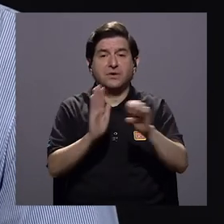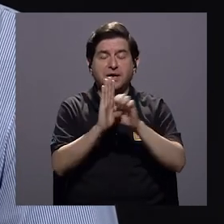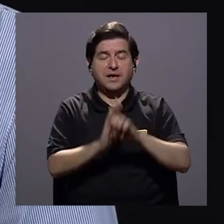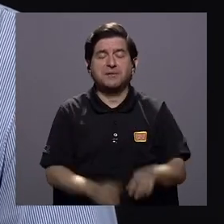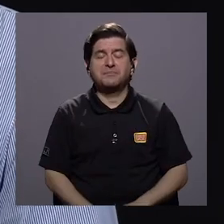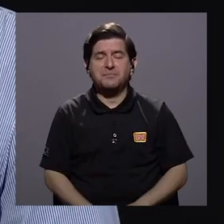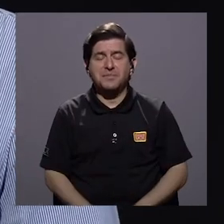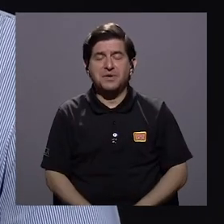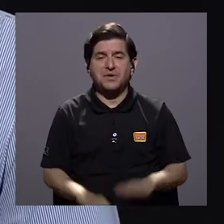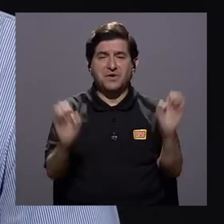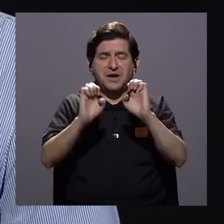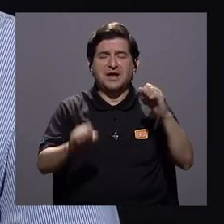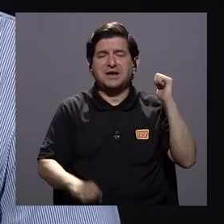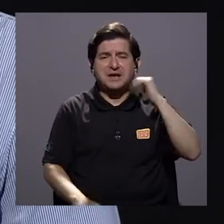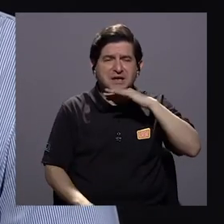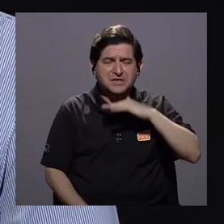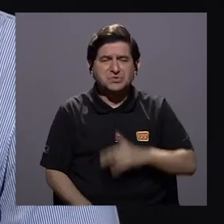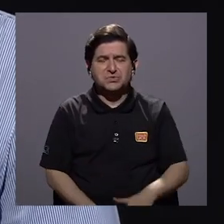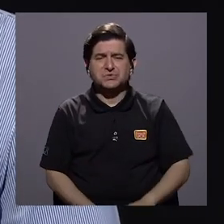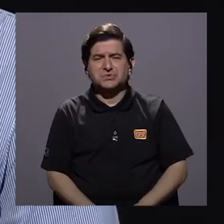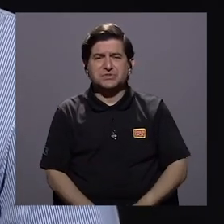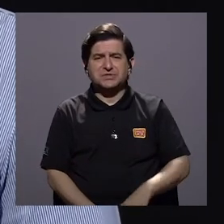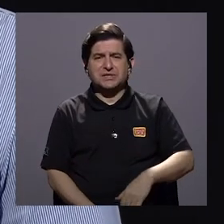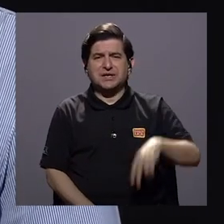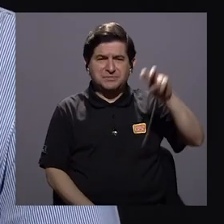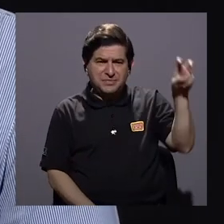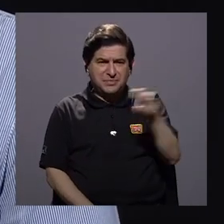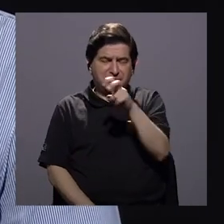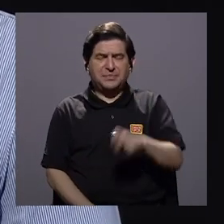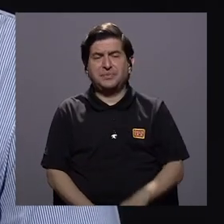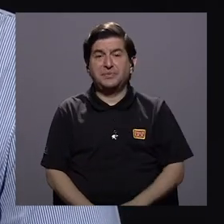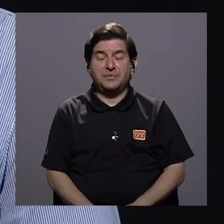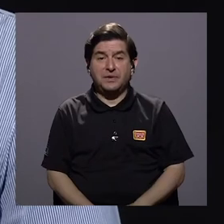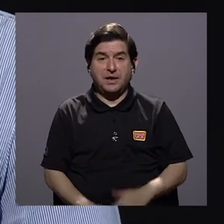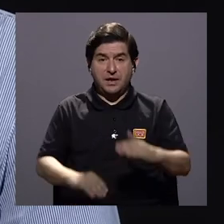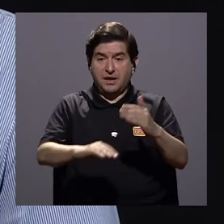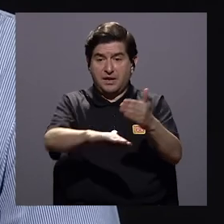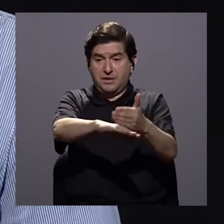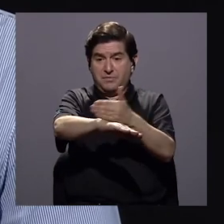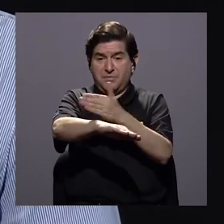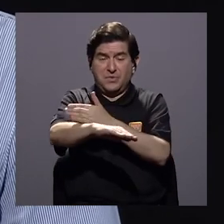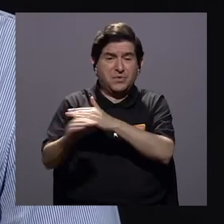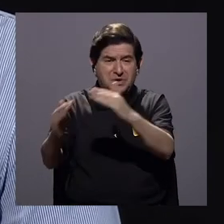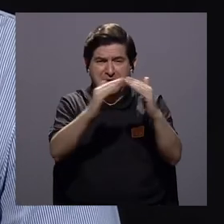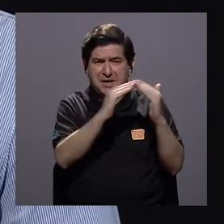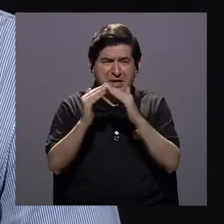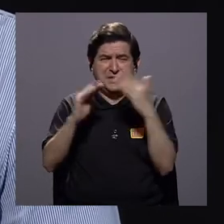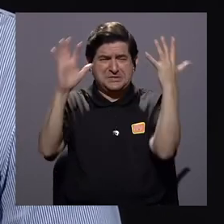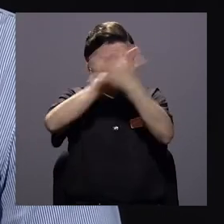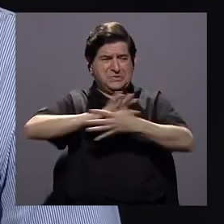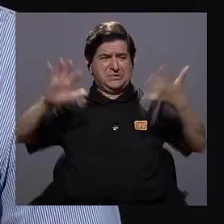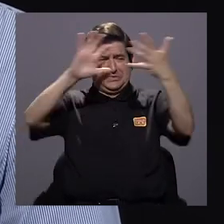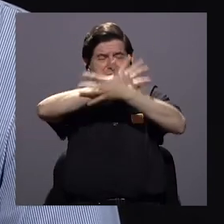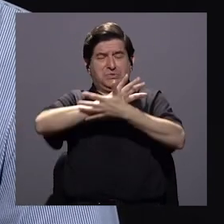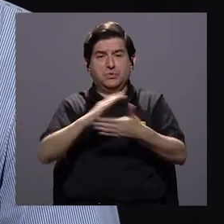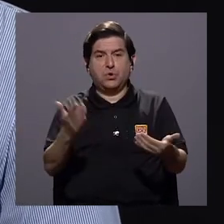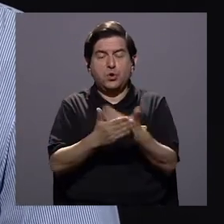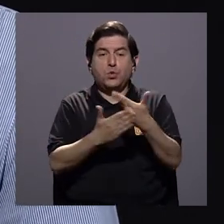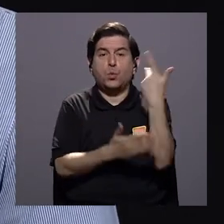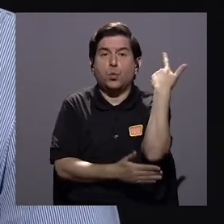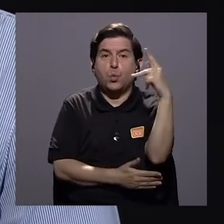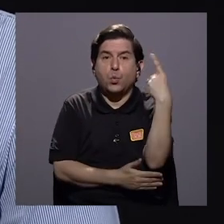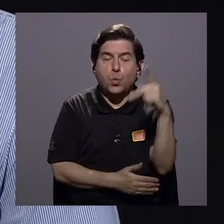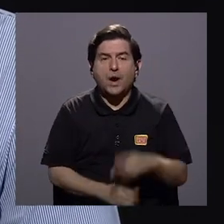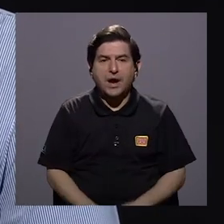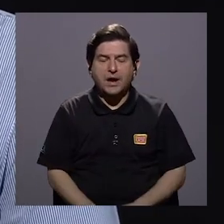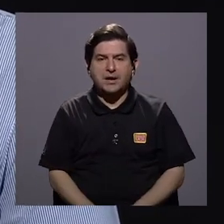de eso es la energía sucia que usamos para el transporte, el tipo de crecimiento urbano caótico, desordenado que tenemos, la entrada de nuevas